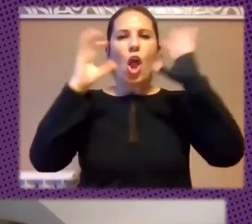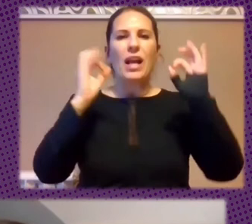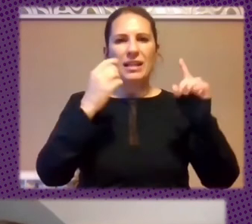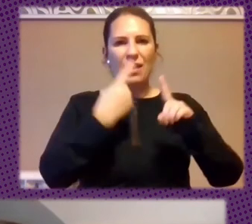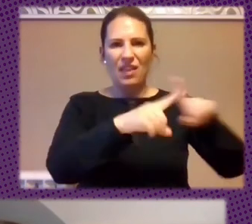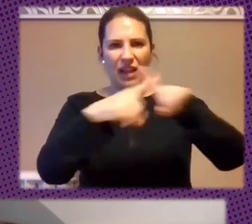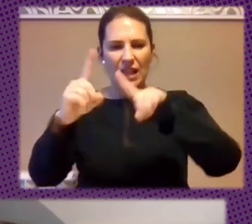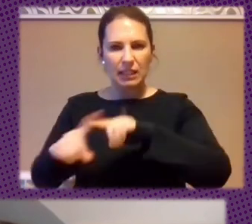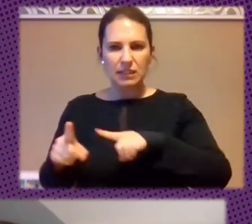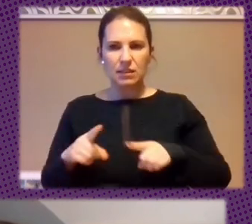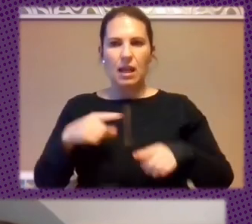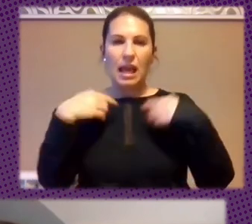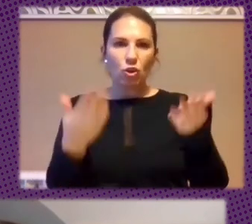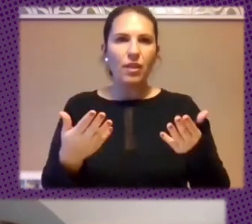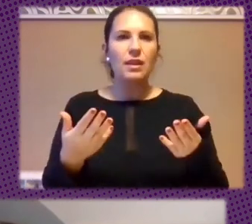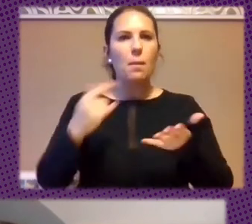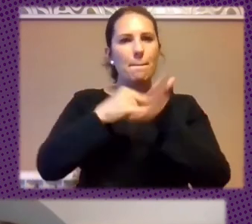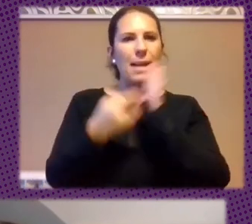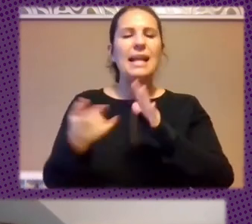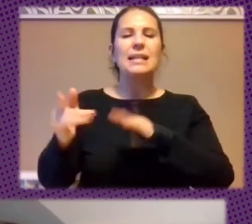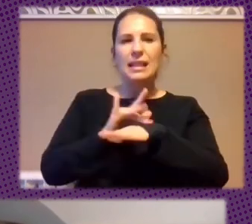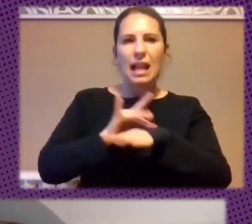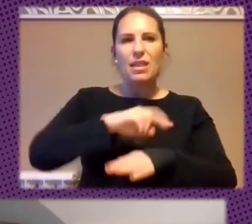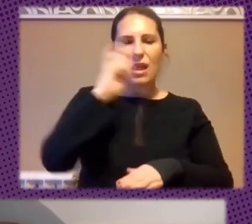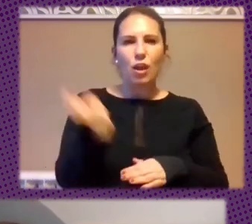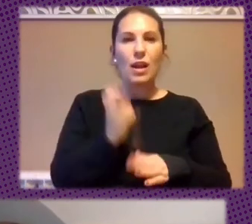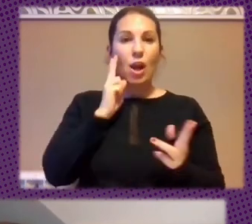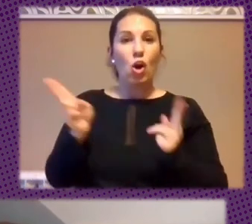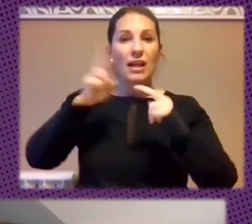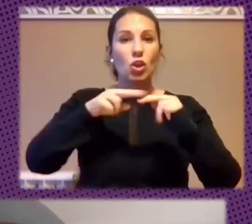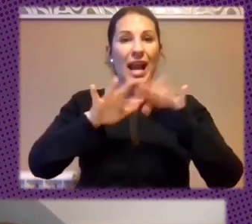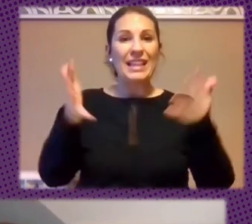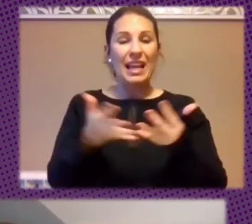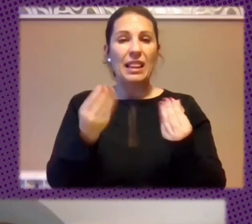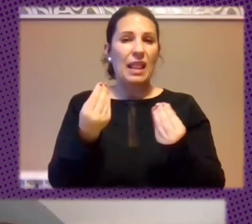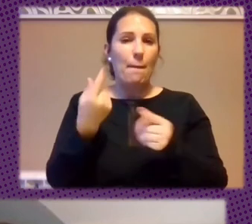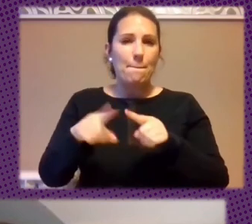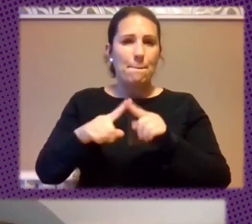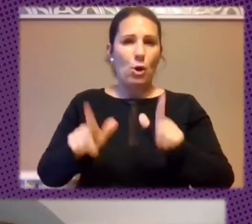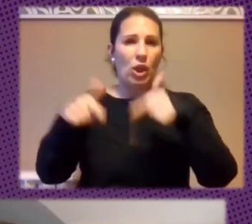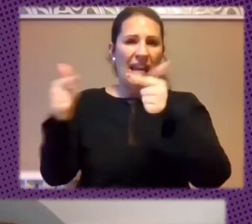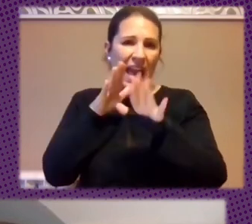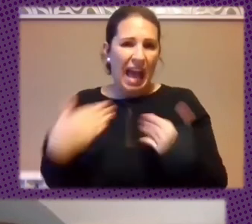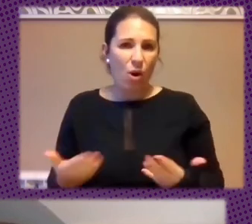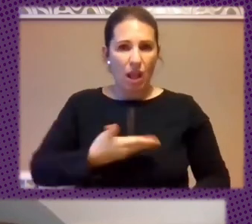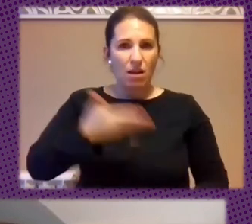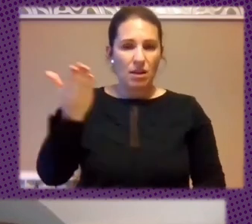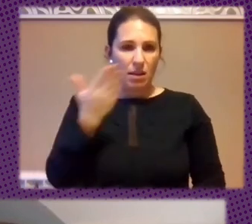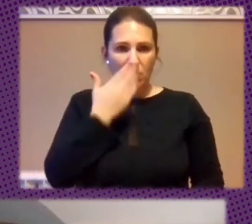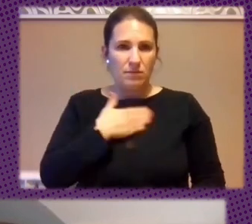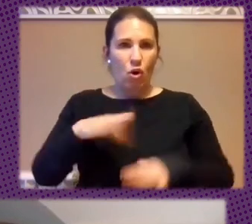Todos Los Planes De Digitalización Y Conexión A Una Internet De Porquería Que Tenemos Hoy A Los Pobres Globales